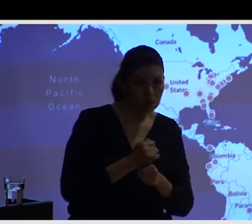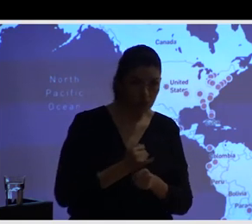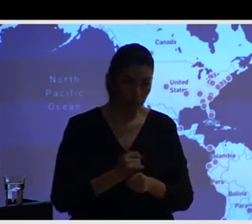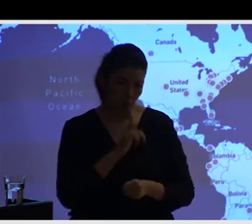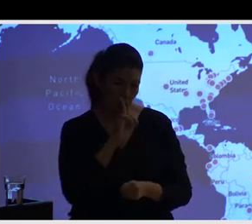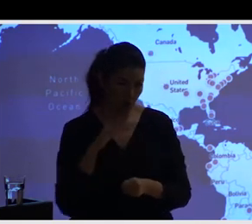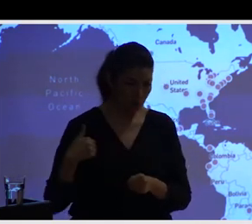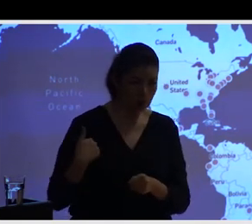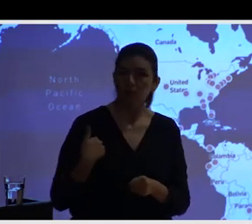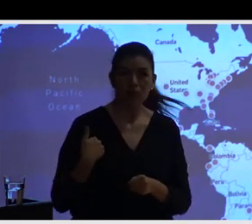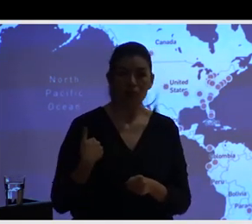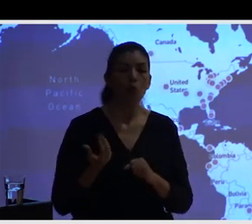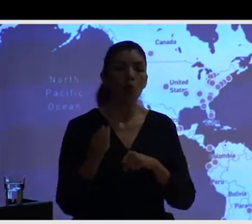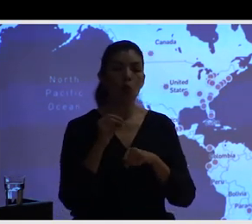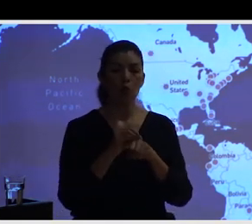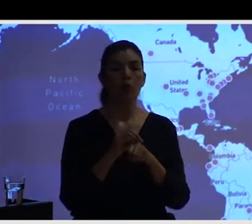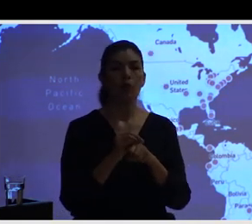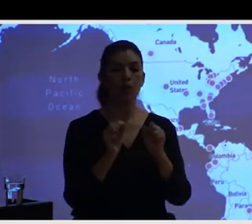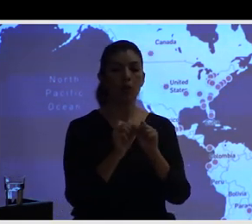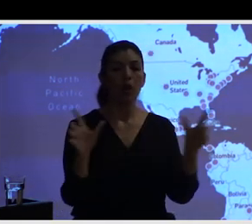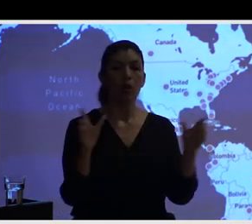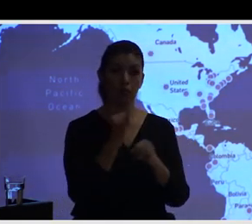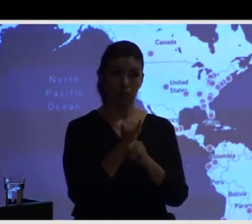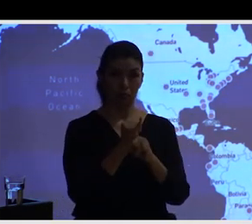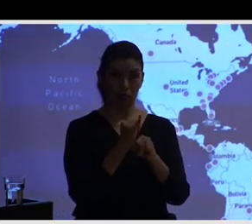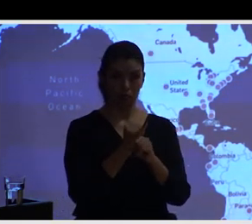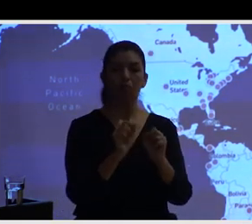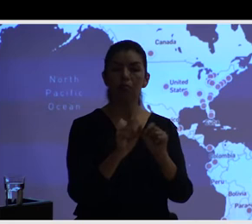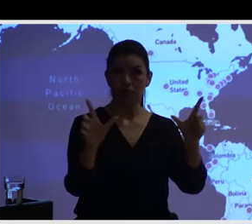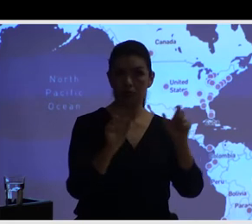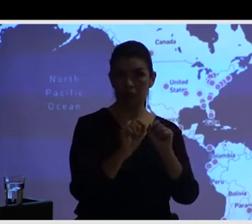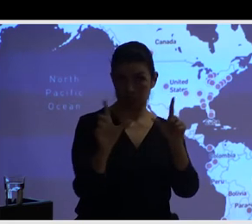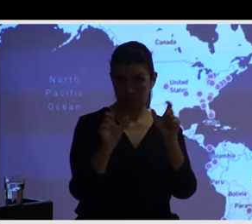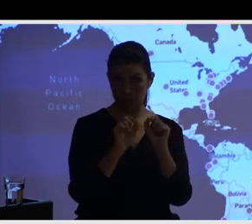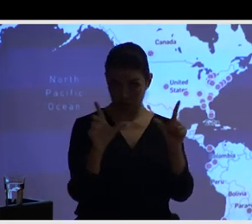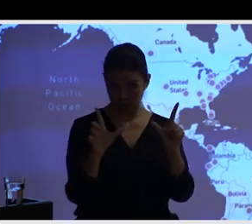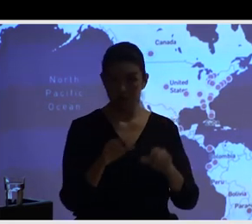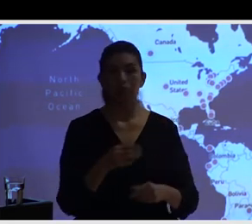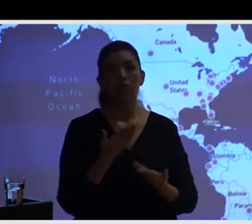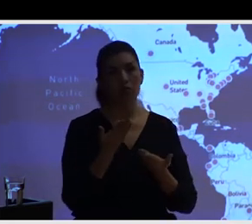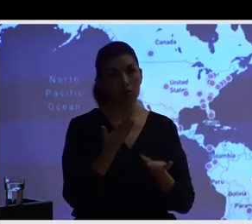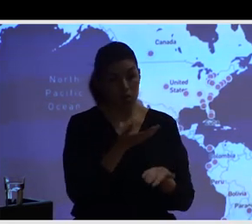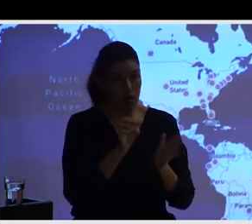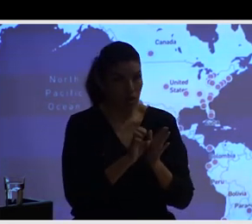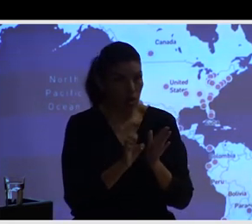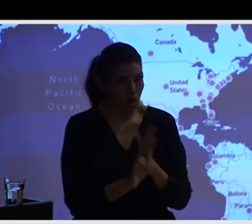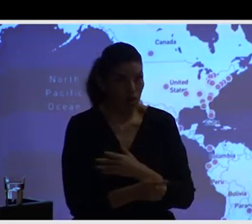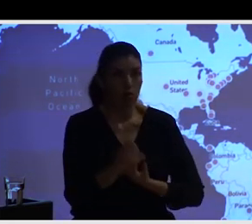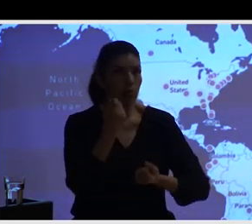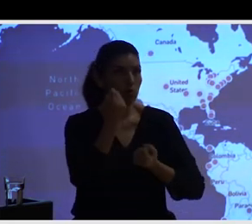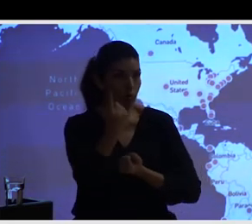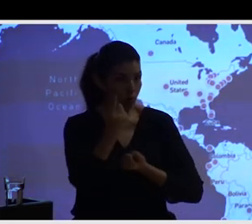una forma beta, así no está abierta al público, pero sí, si le interesan datos concretos sobre una cierta ciudad